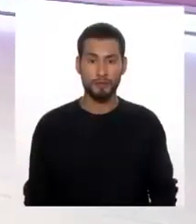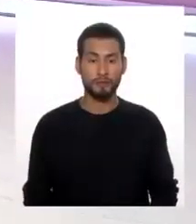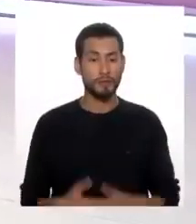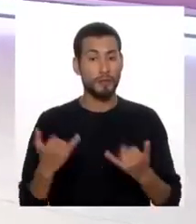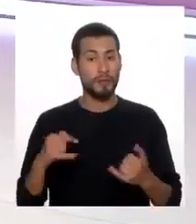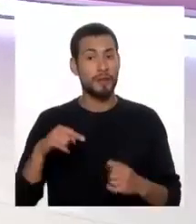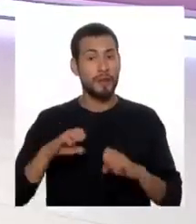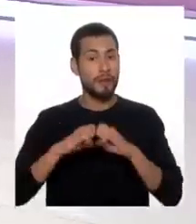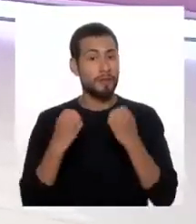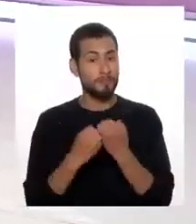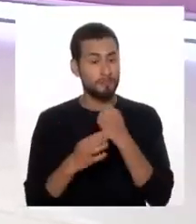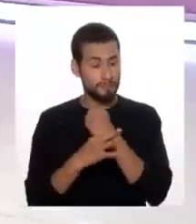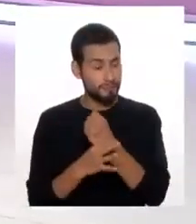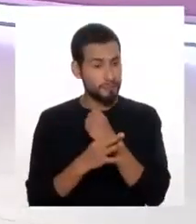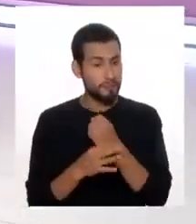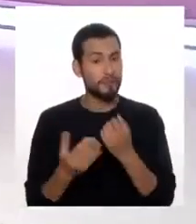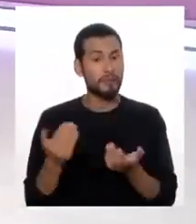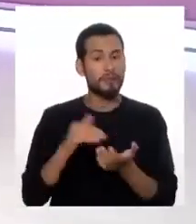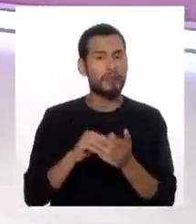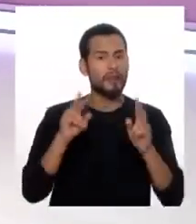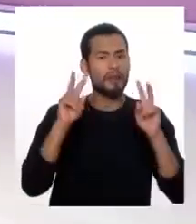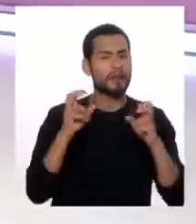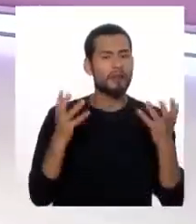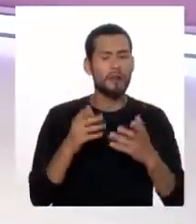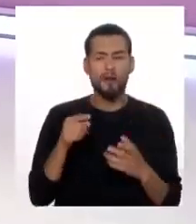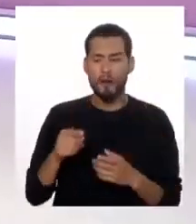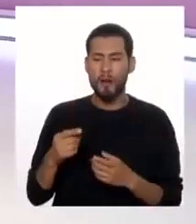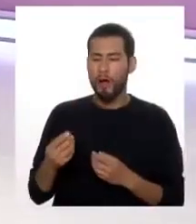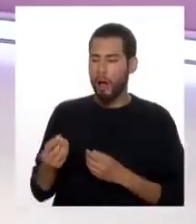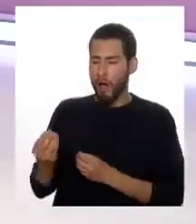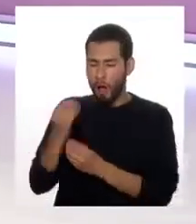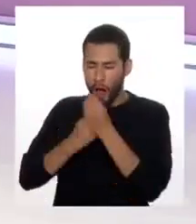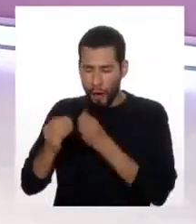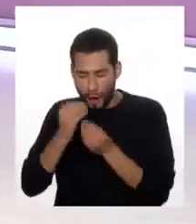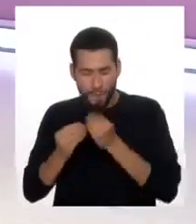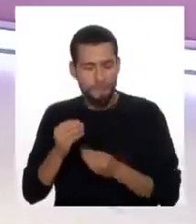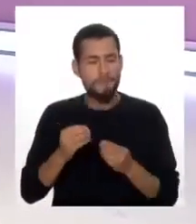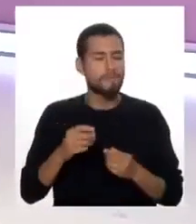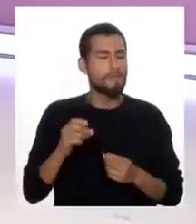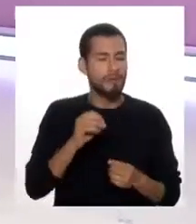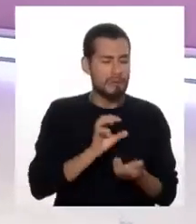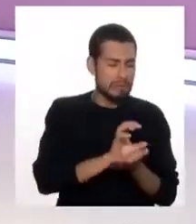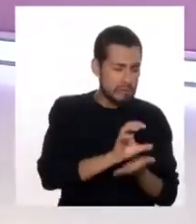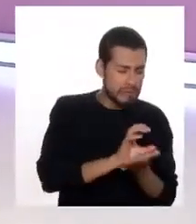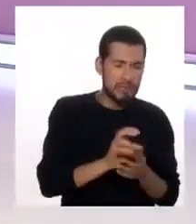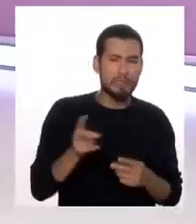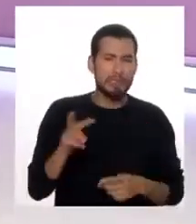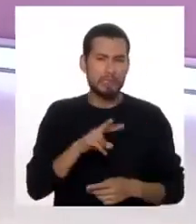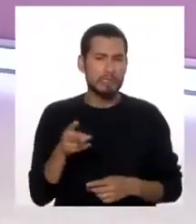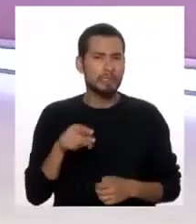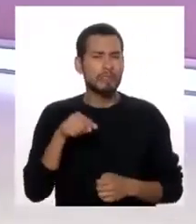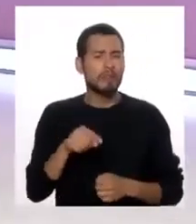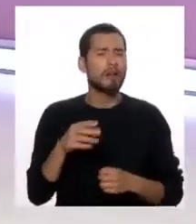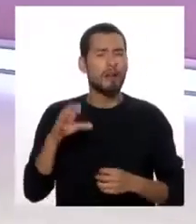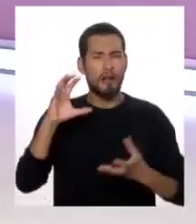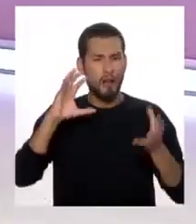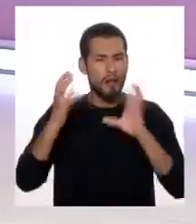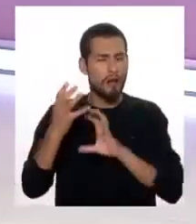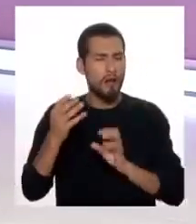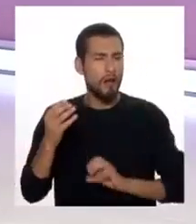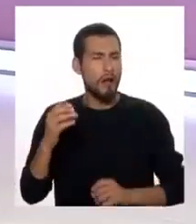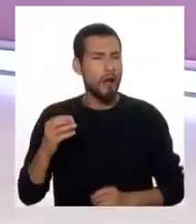Volvemos con Cuerpo Médico hablando acerca de la bulimia, de la anorexia, de los trastornos de la conducta alimentaria y cómo poder